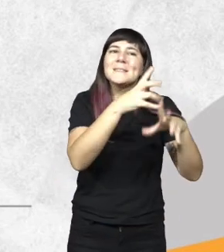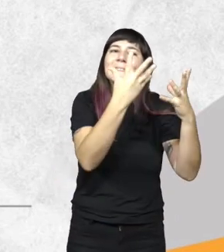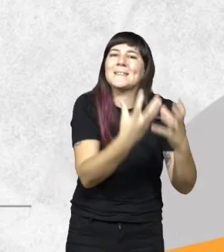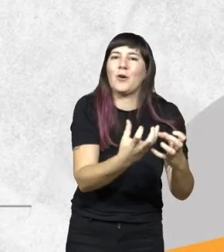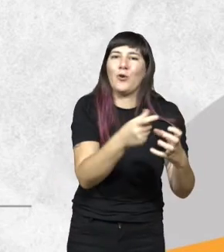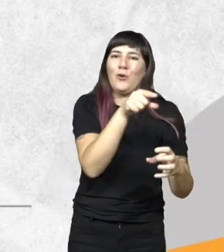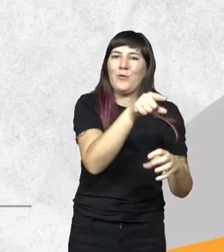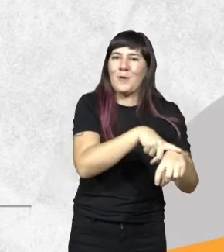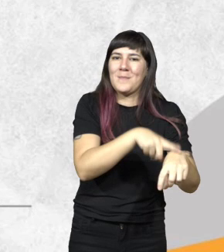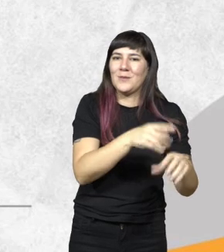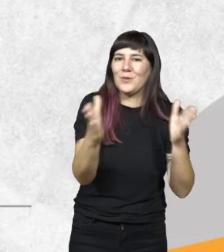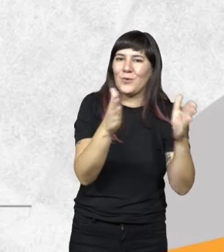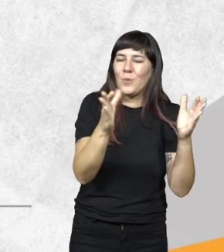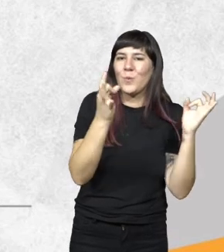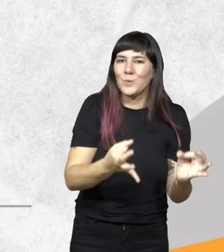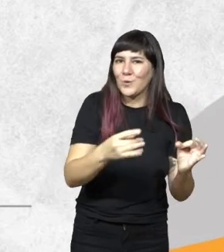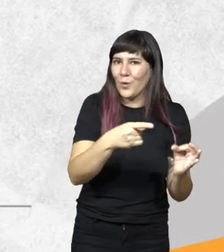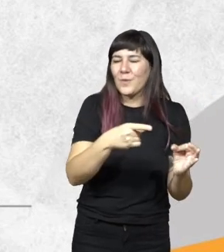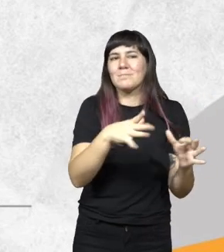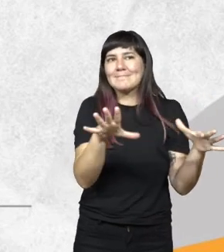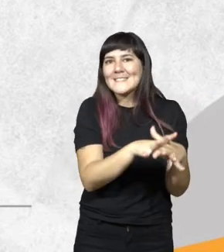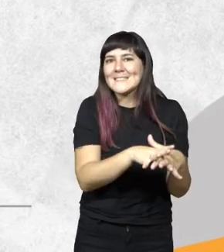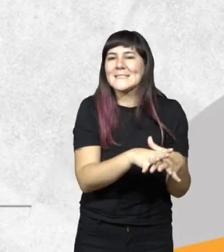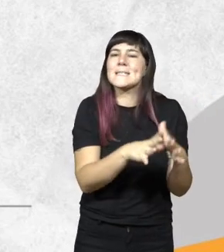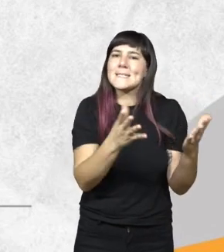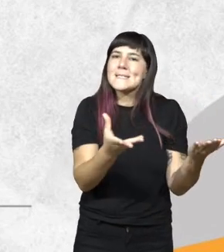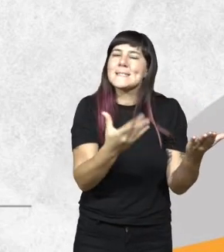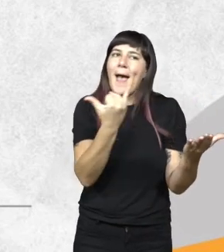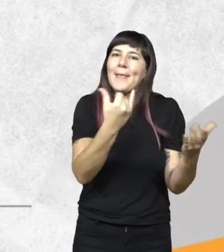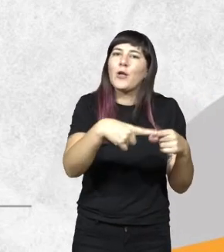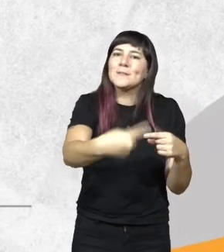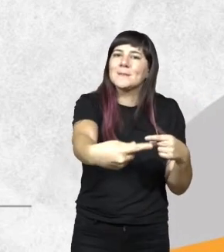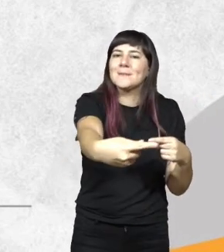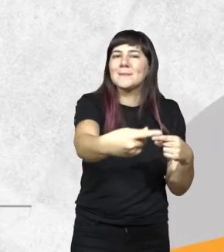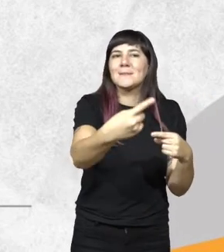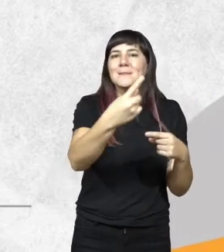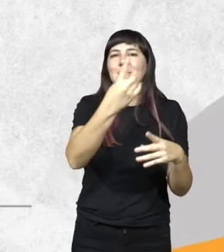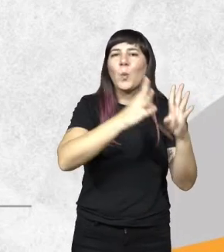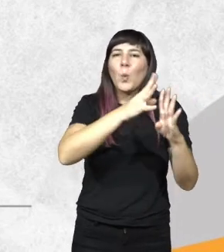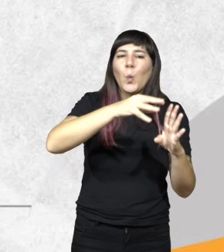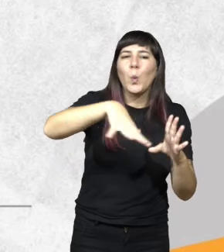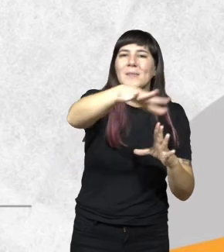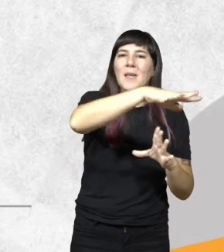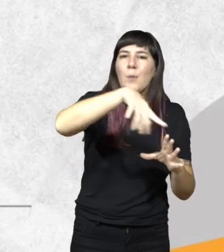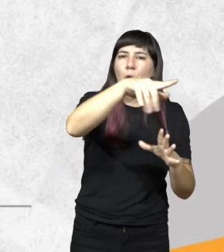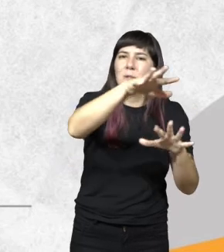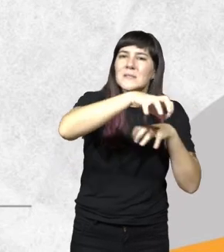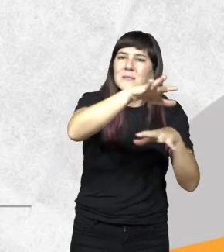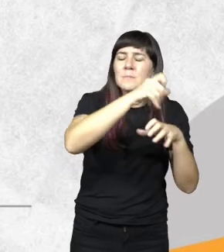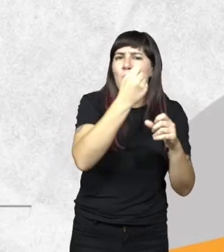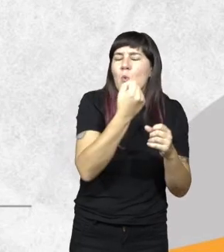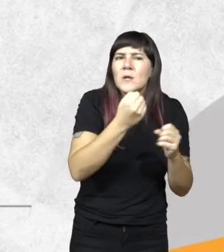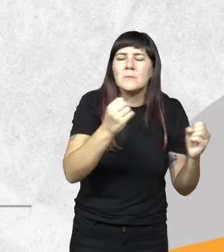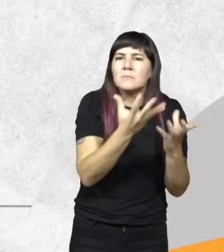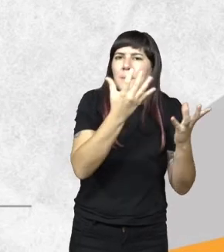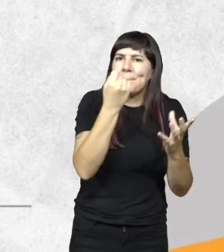por los años que venimos teniendo heladores genera que tengamos un cultivo que sea sumamente combustible que